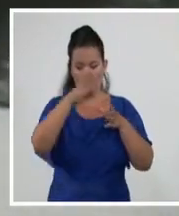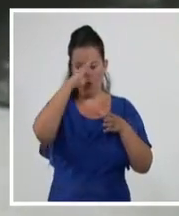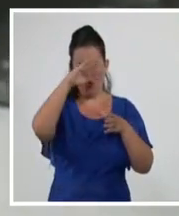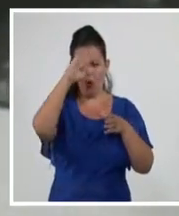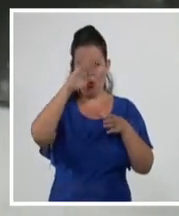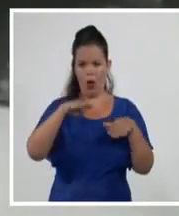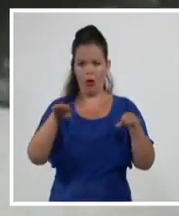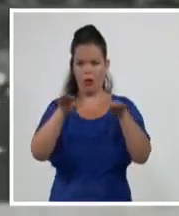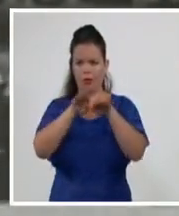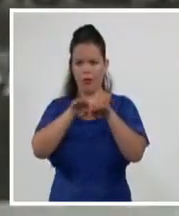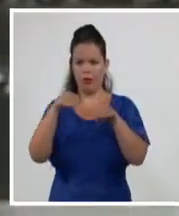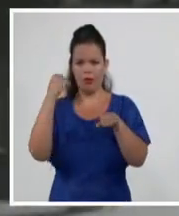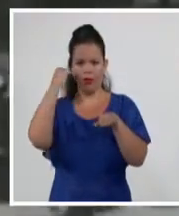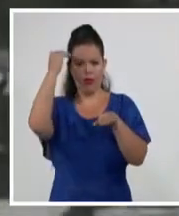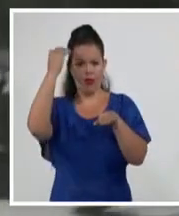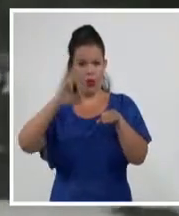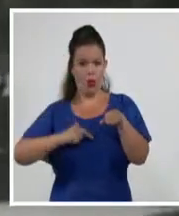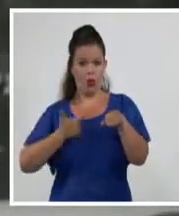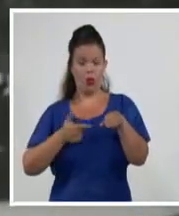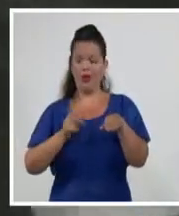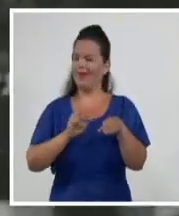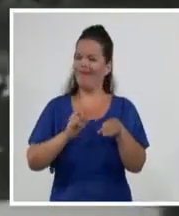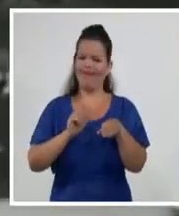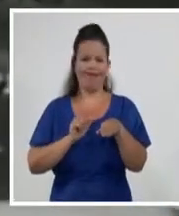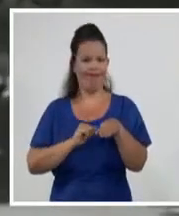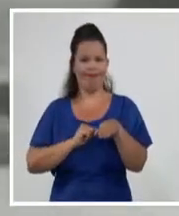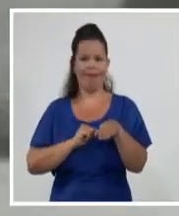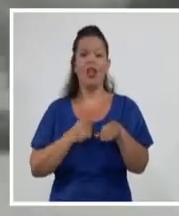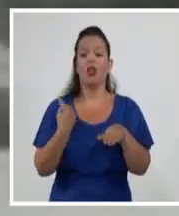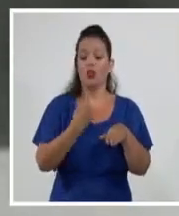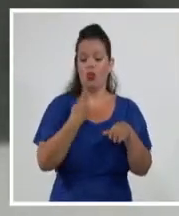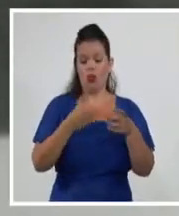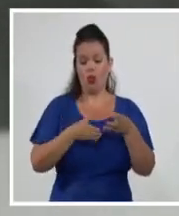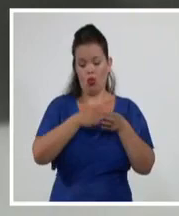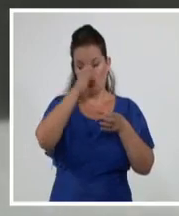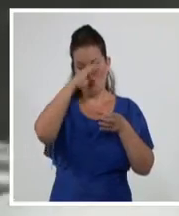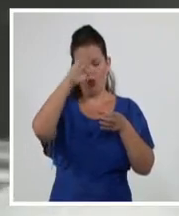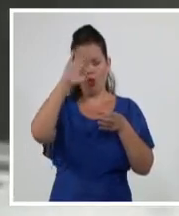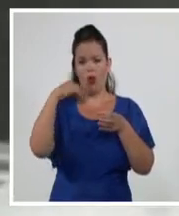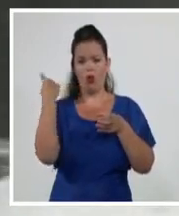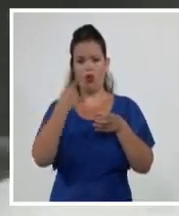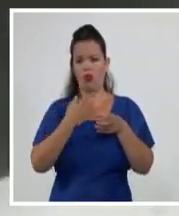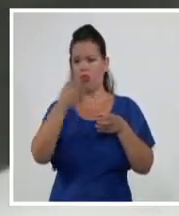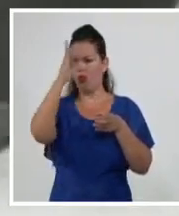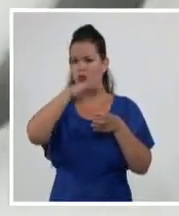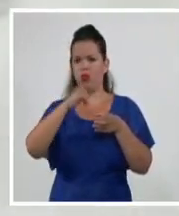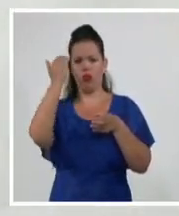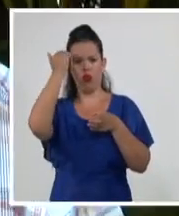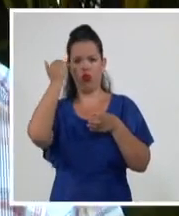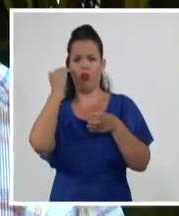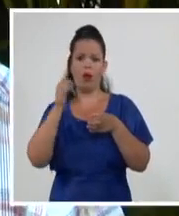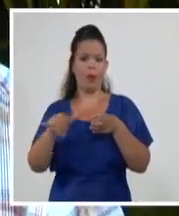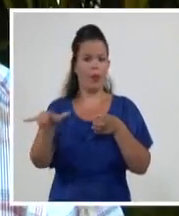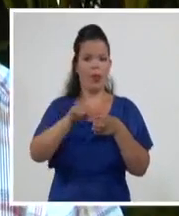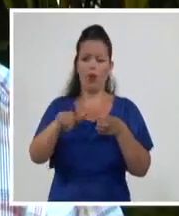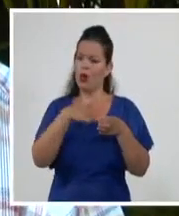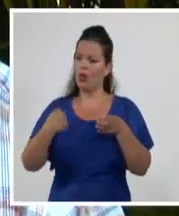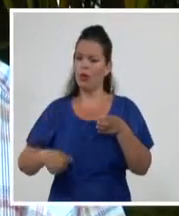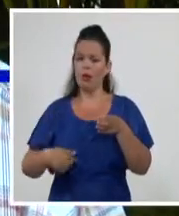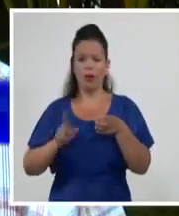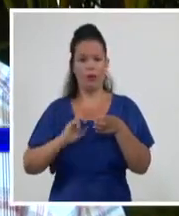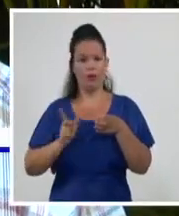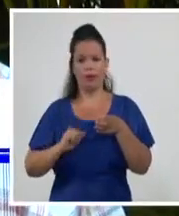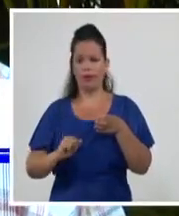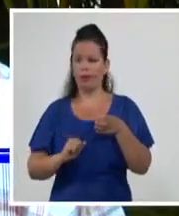Y además de eso, pudiéramos decir que era inferior al requerido para asimilar lo que los chinos nos impartirían. Y sin embargo, ellos